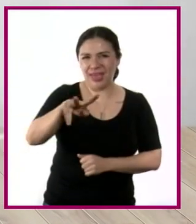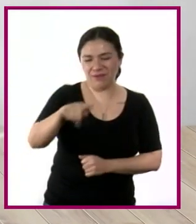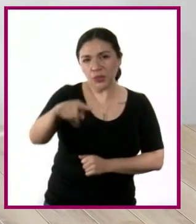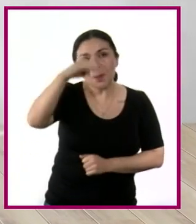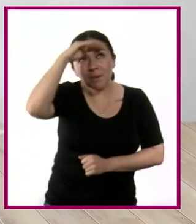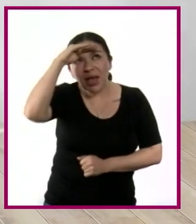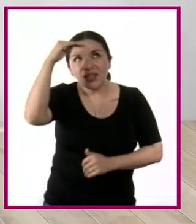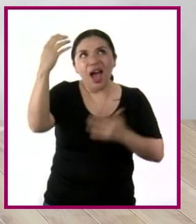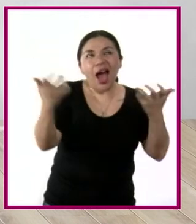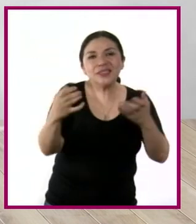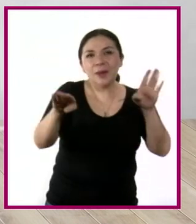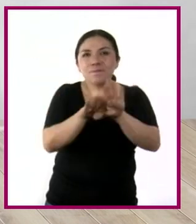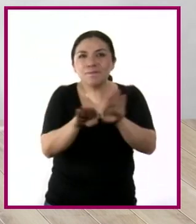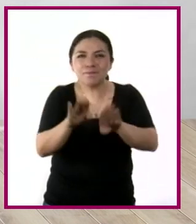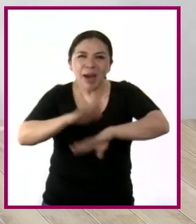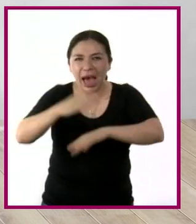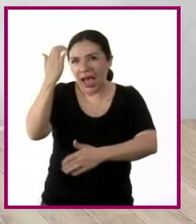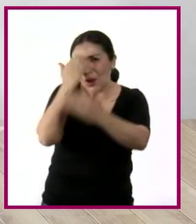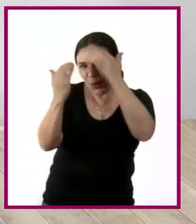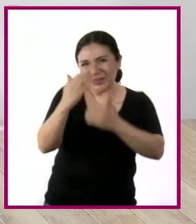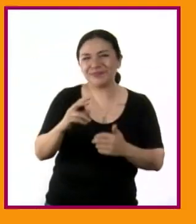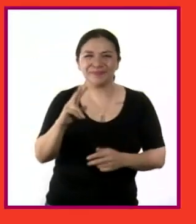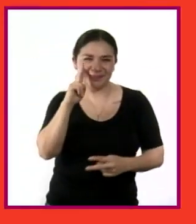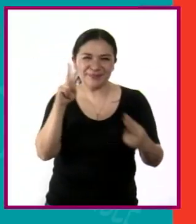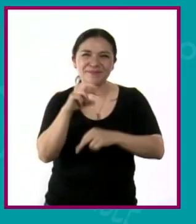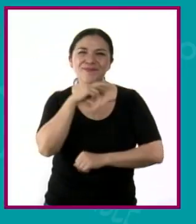reflexión y construcción de conocimiento. Hasta pronto.